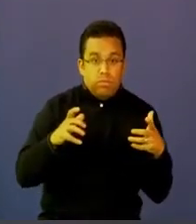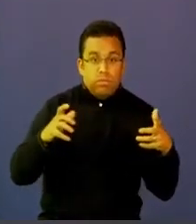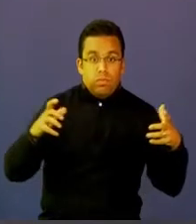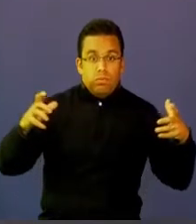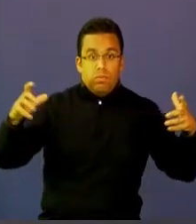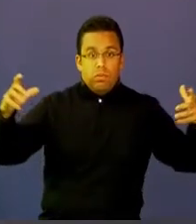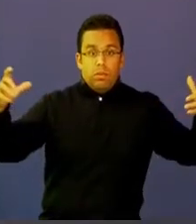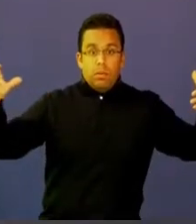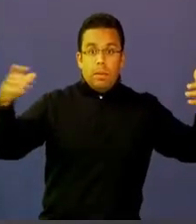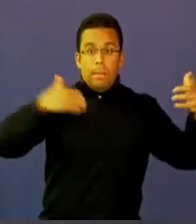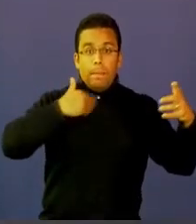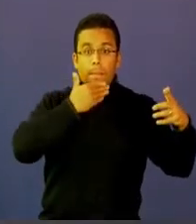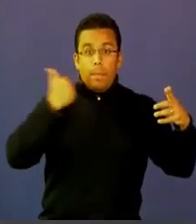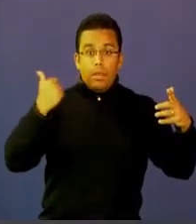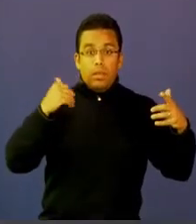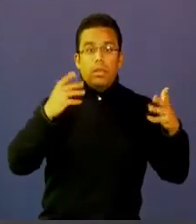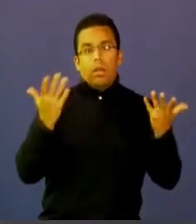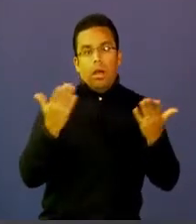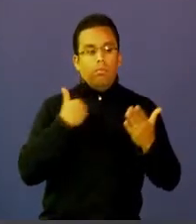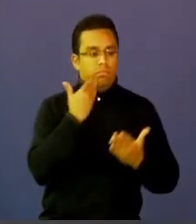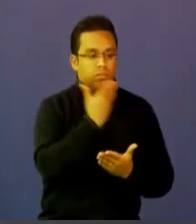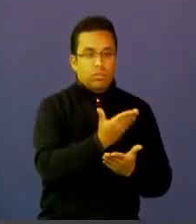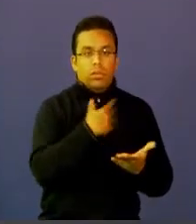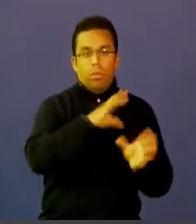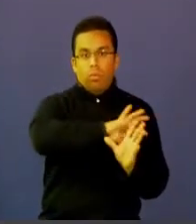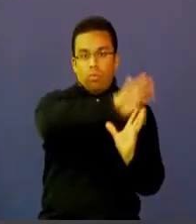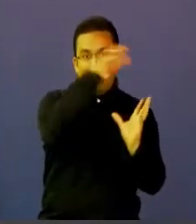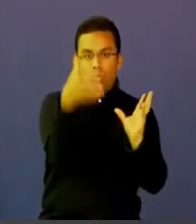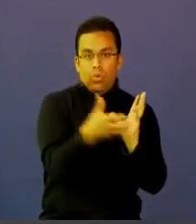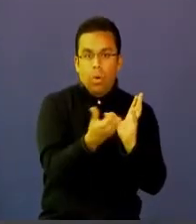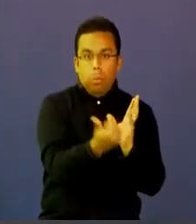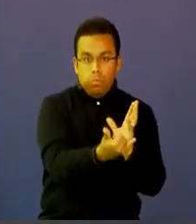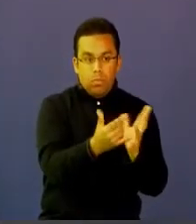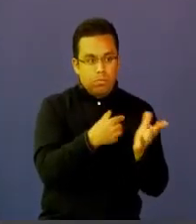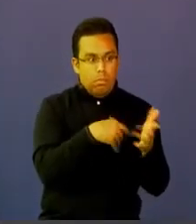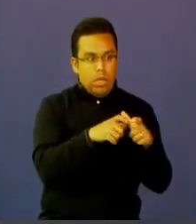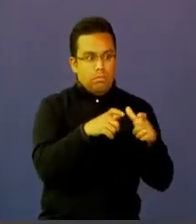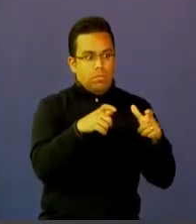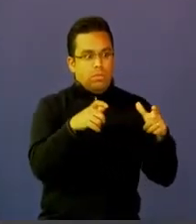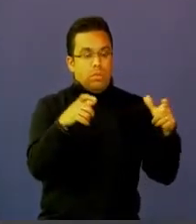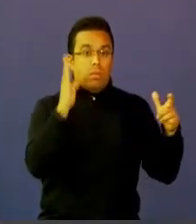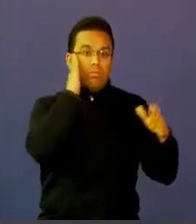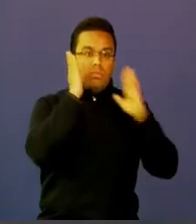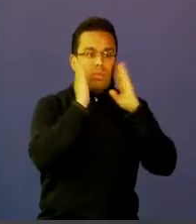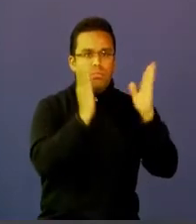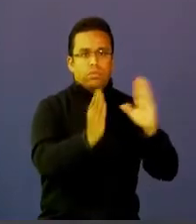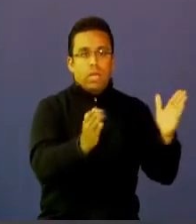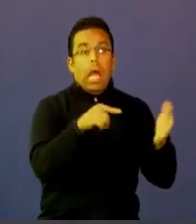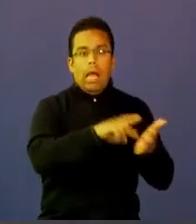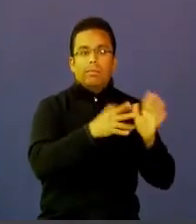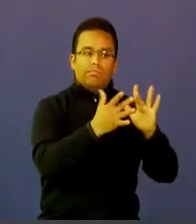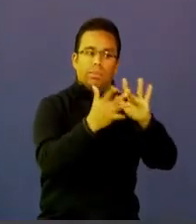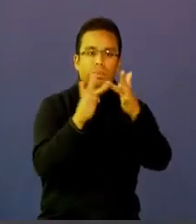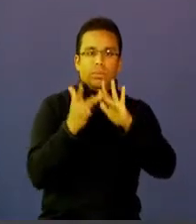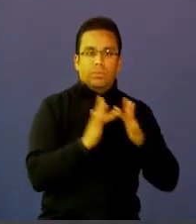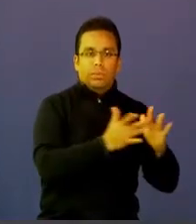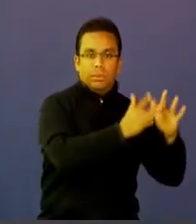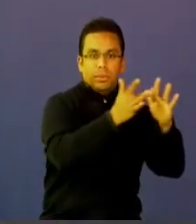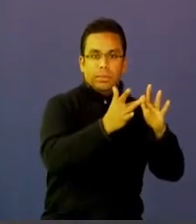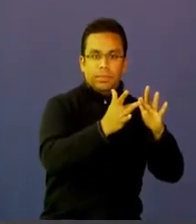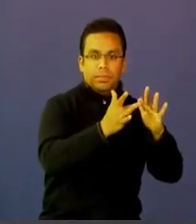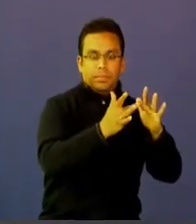frente al crecimiento de la población mundial. Eso quiere decir que definitivamente todos los ciudadanos estamos conectados. Hay otras cifras